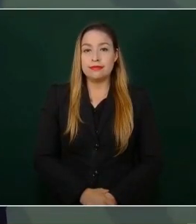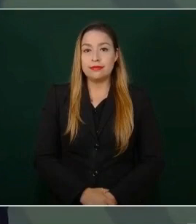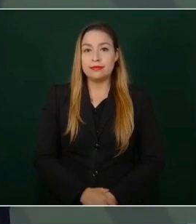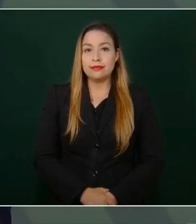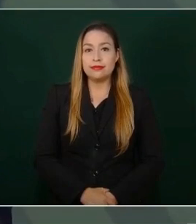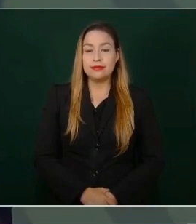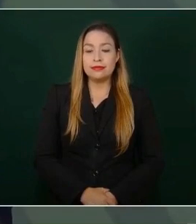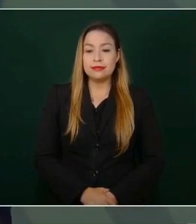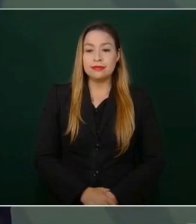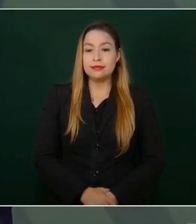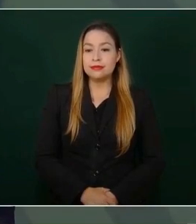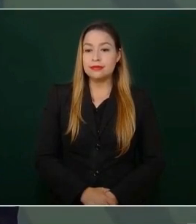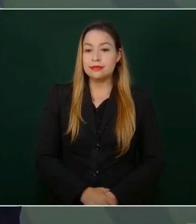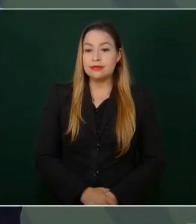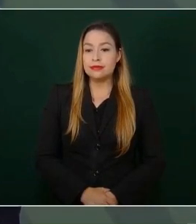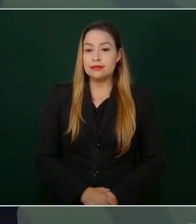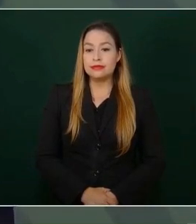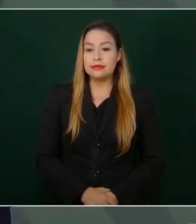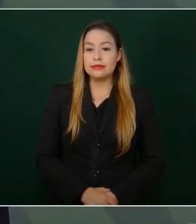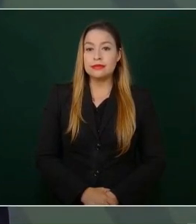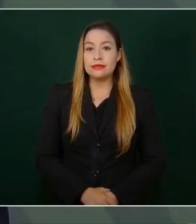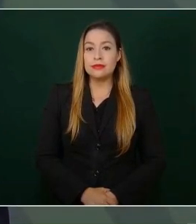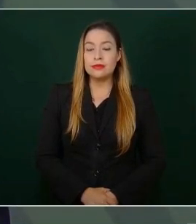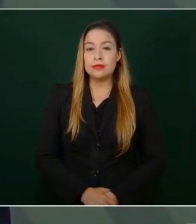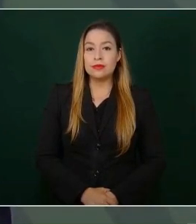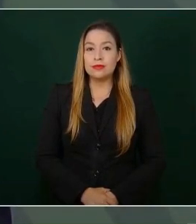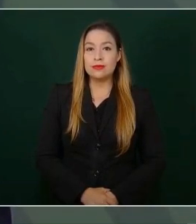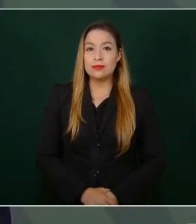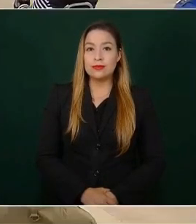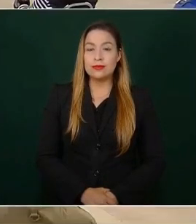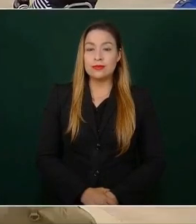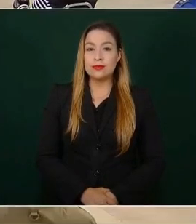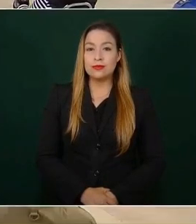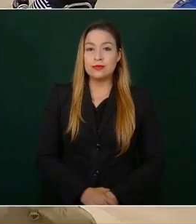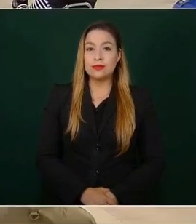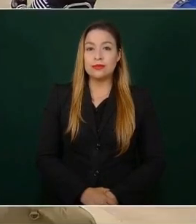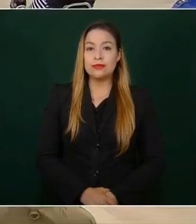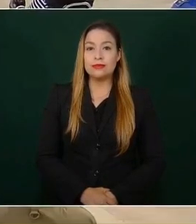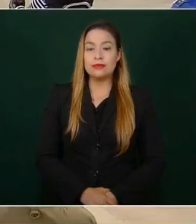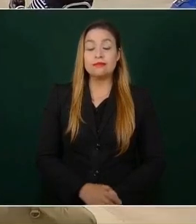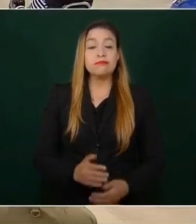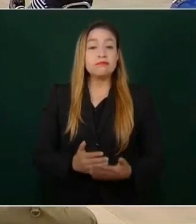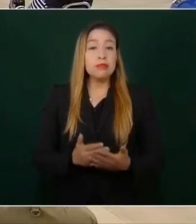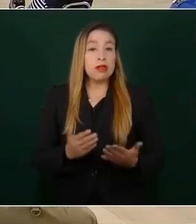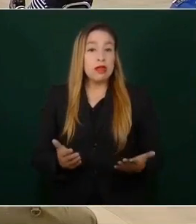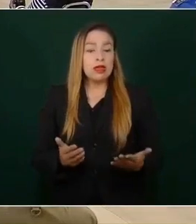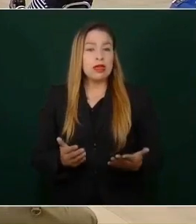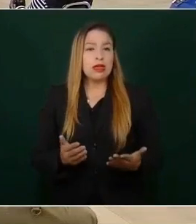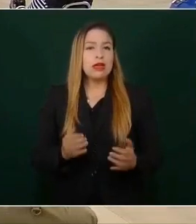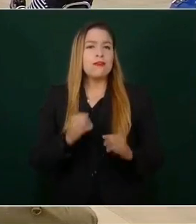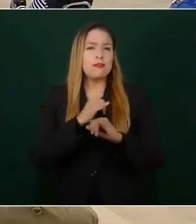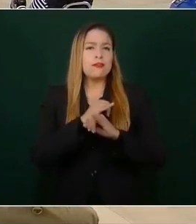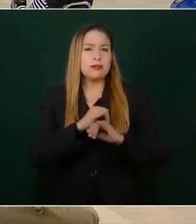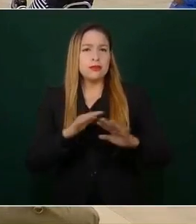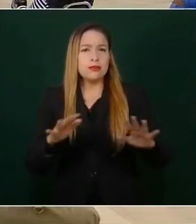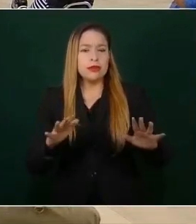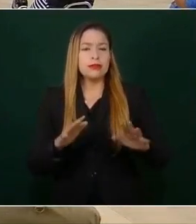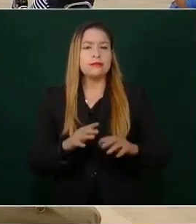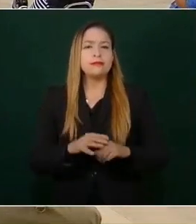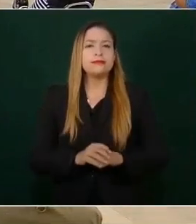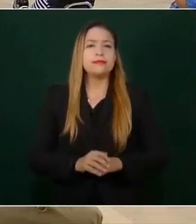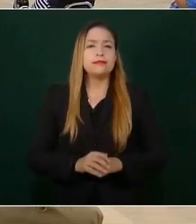Vamos a informar. Primero, desde luego,